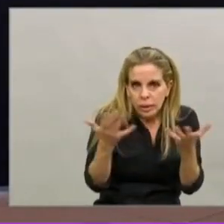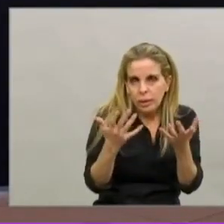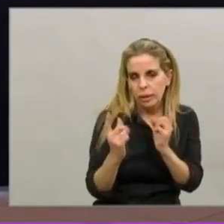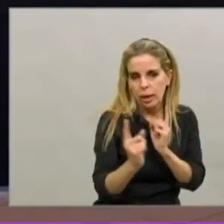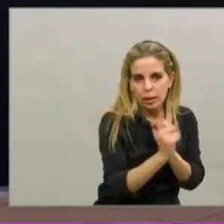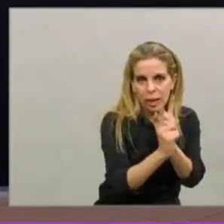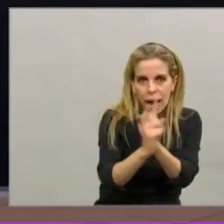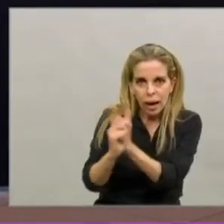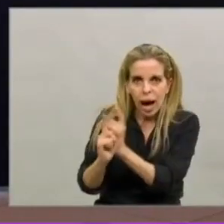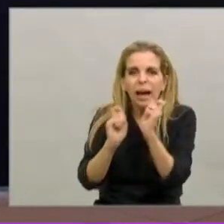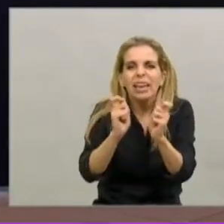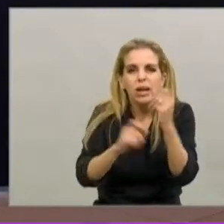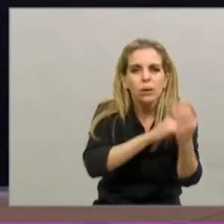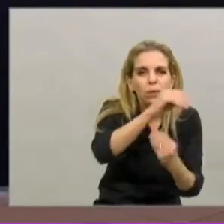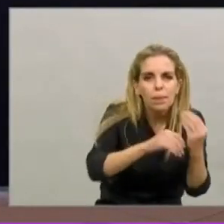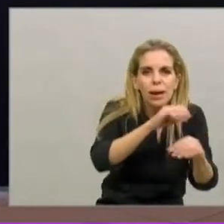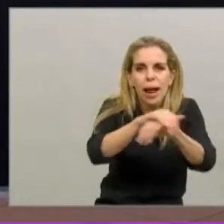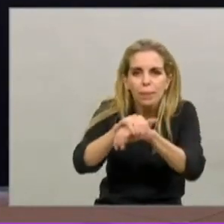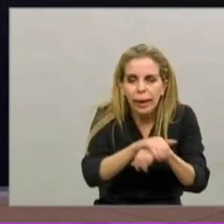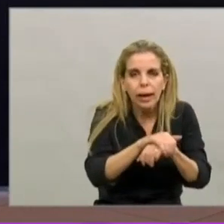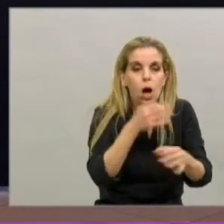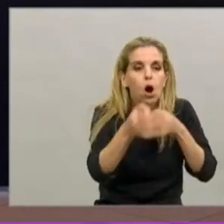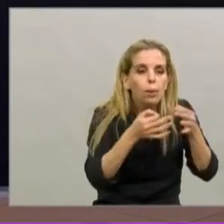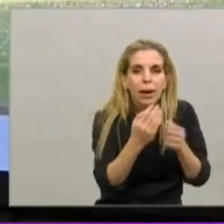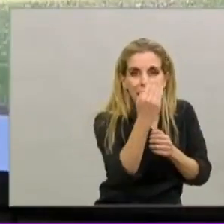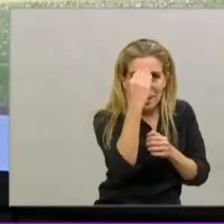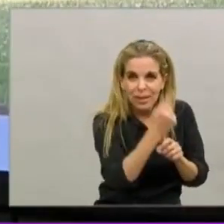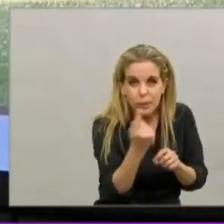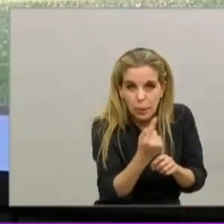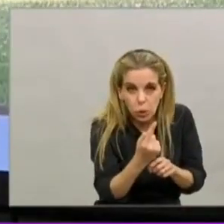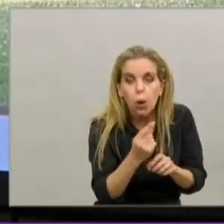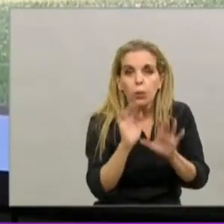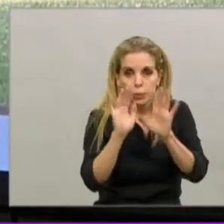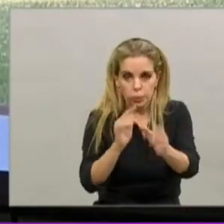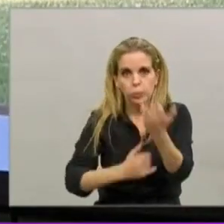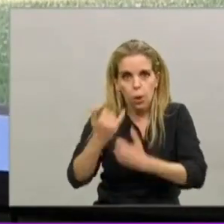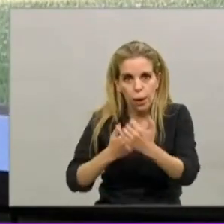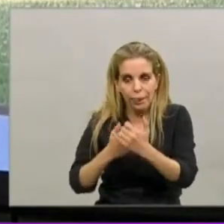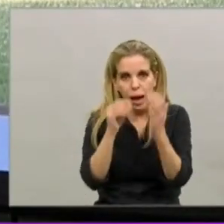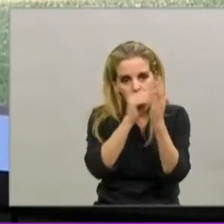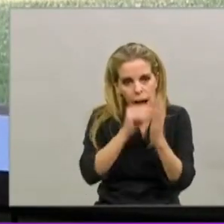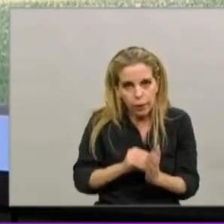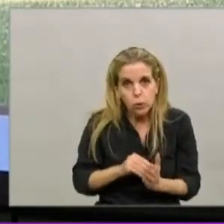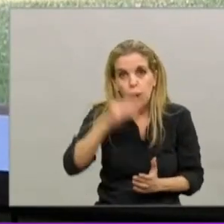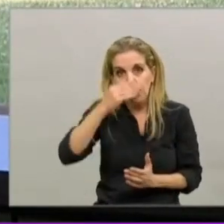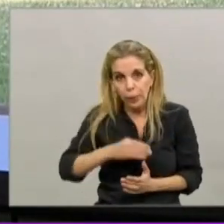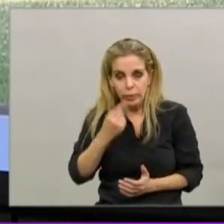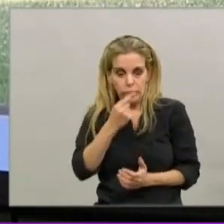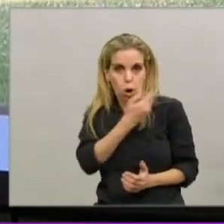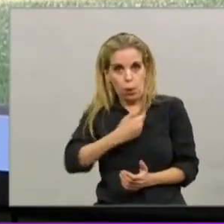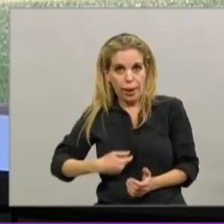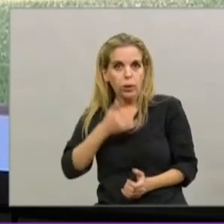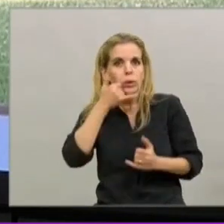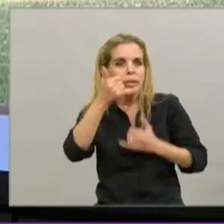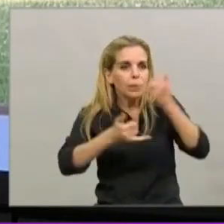de 2 metros de distancia durante más de 15 minutos. A partir de eso se lo llama por teléfono uno por uno a cada uno de los contactos estrechos.